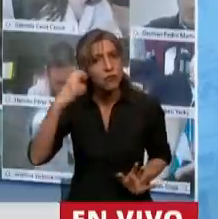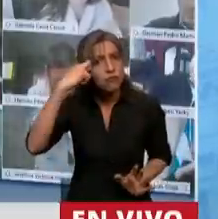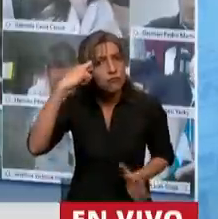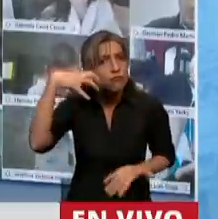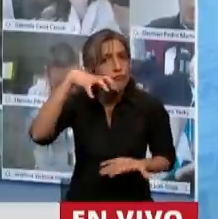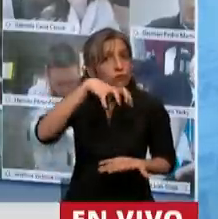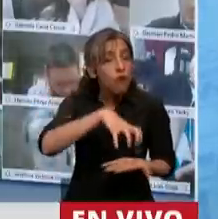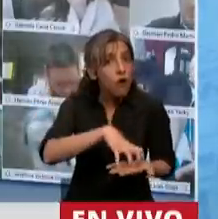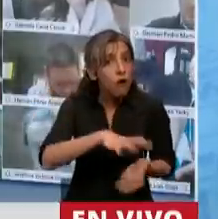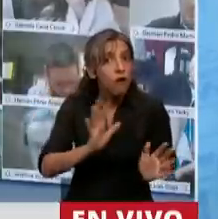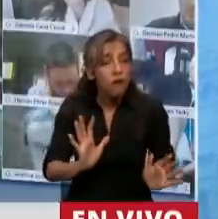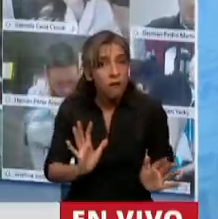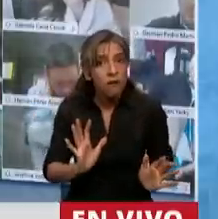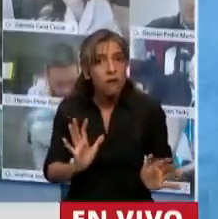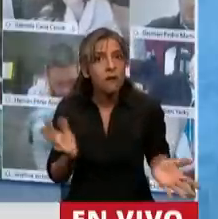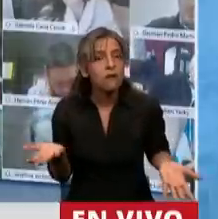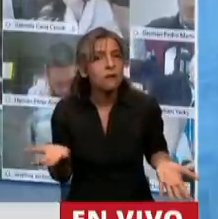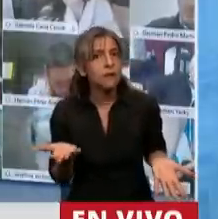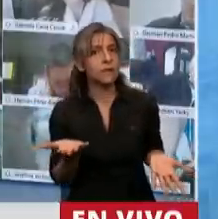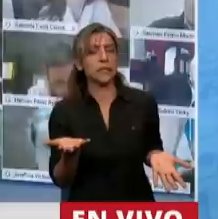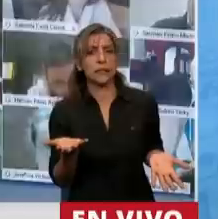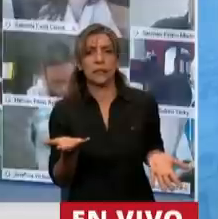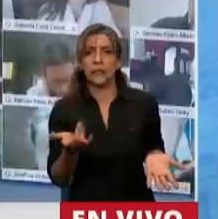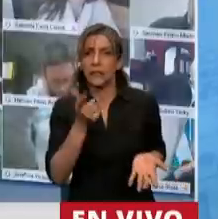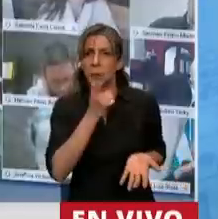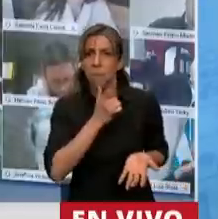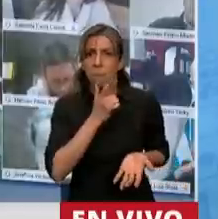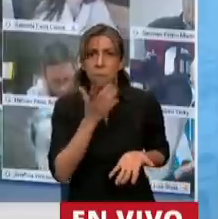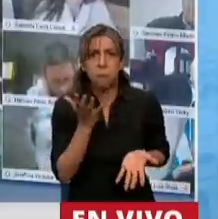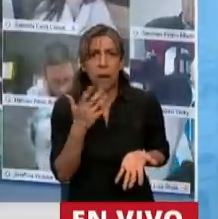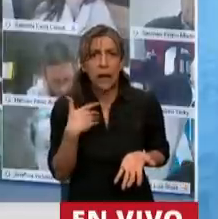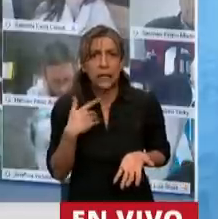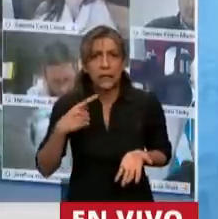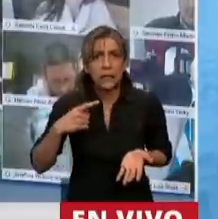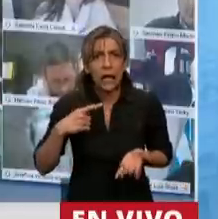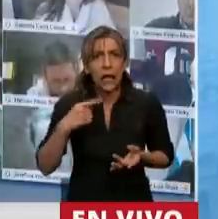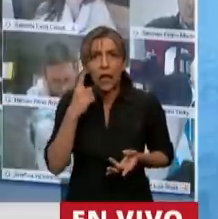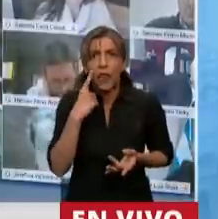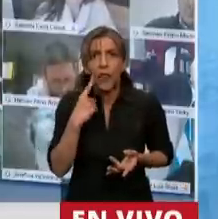apuntan al resquebrajamiento institucional día tras día.